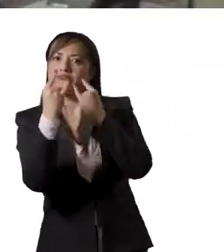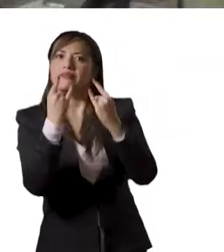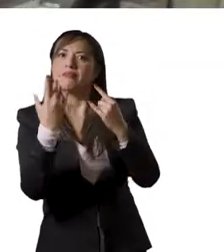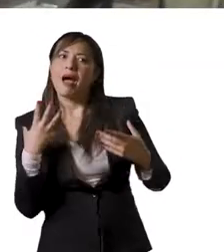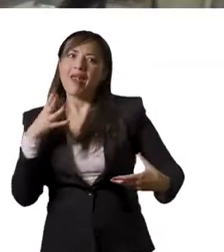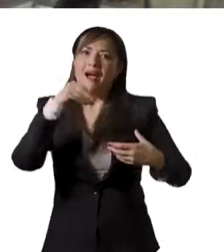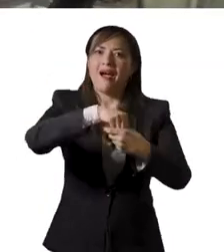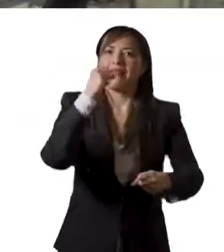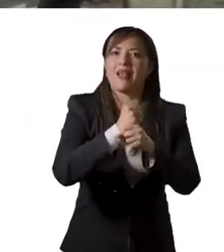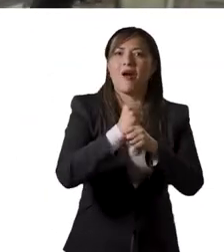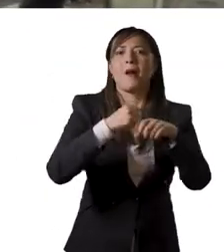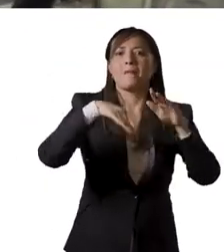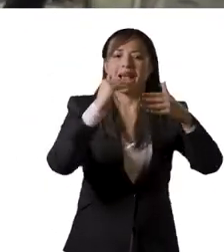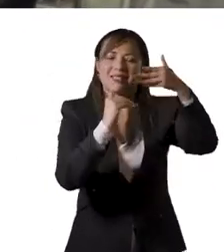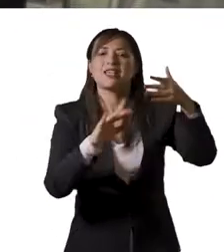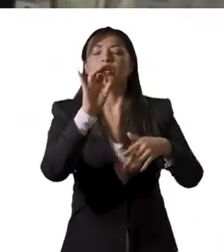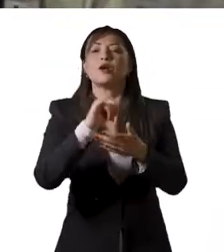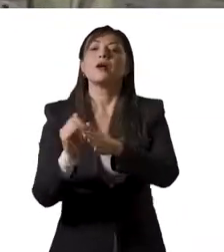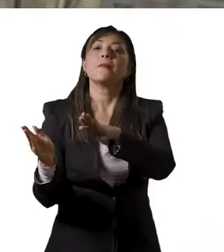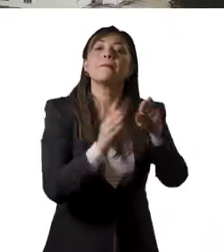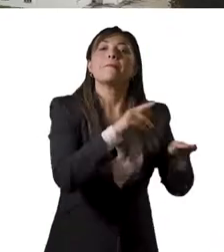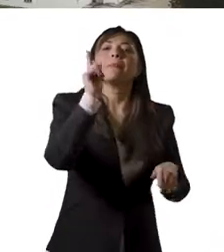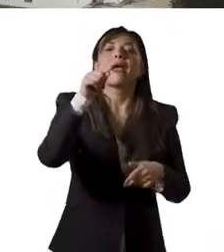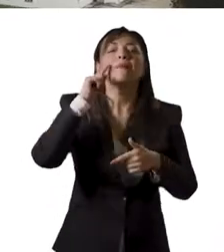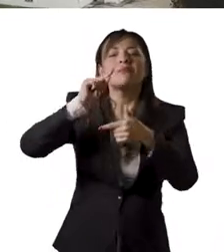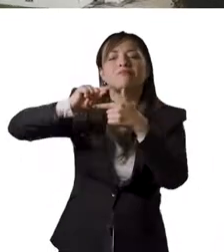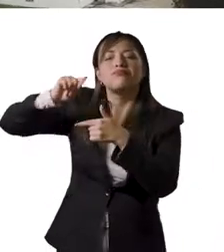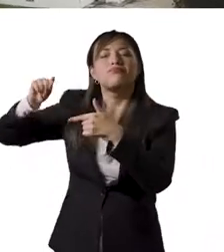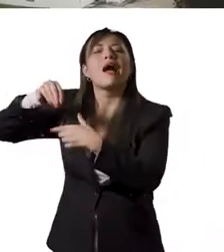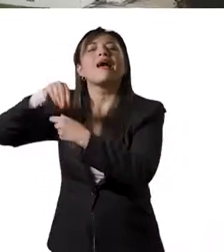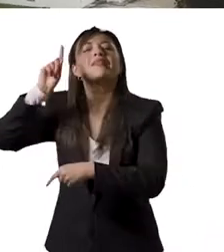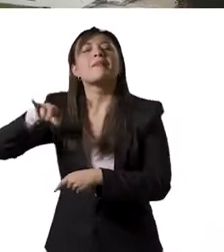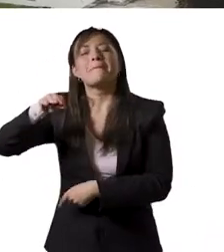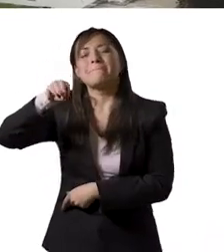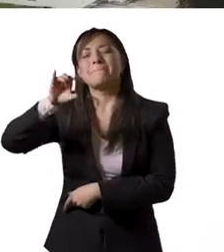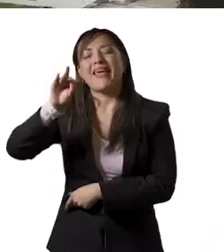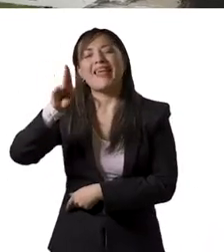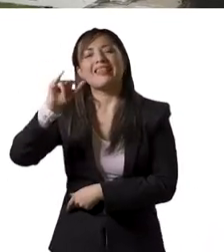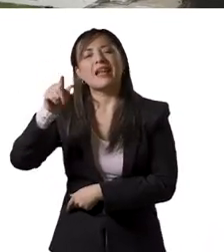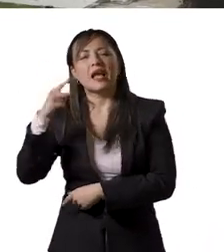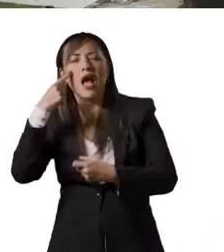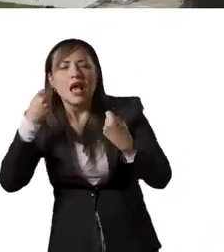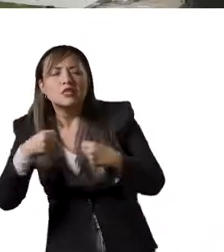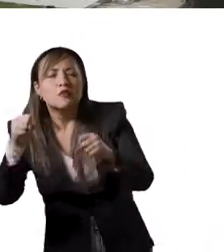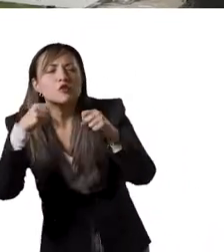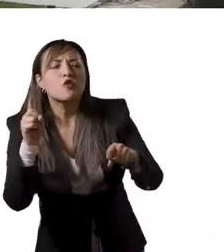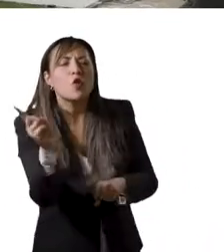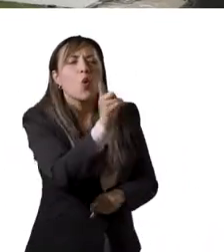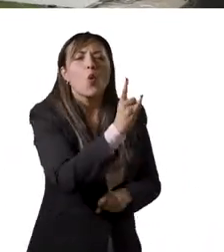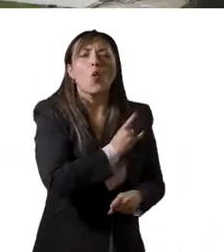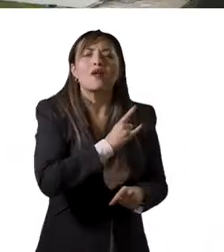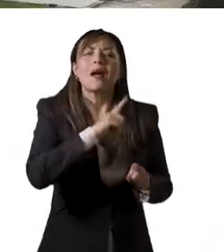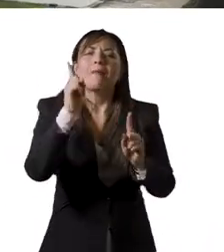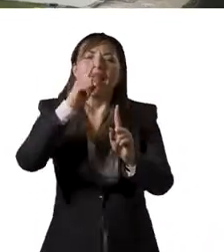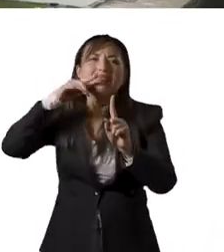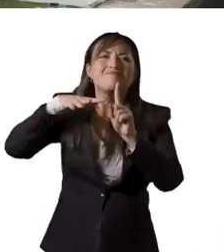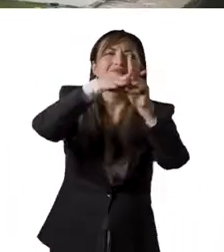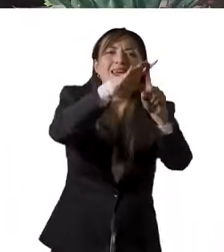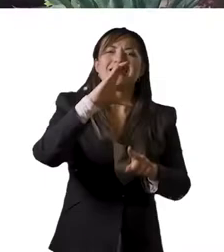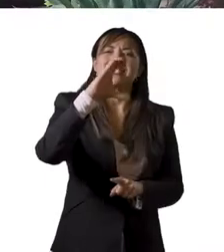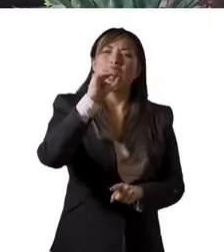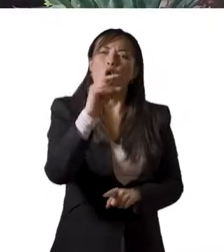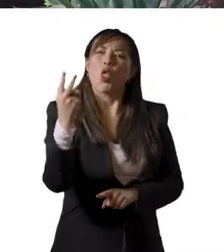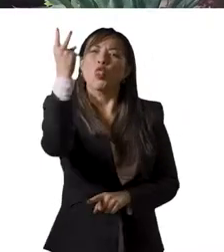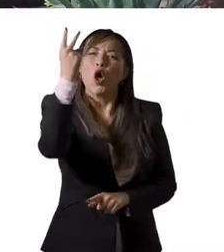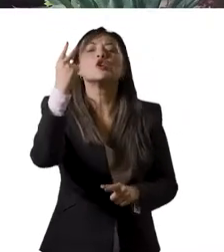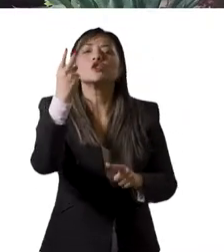atractivas para trabajar en Colombia. En el ranking Green Metric, que mide el esfuerzo de las universidades para reducir su huella de carbono